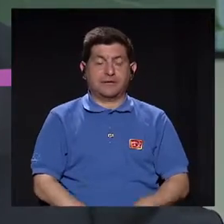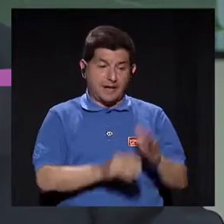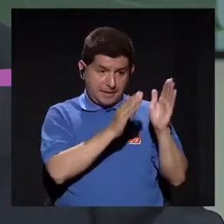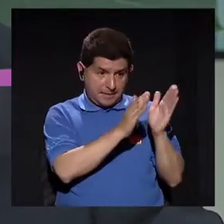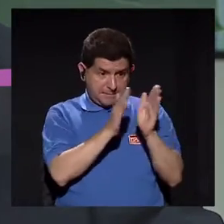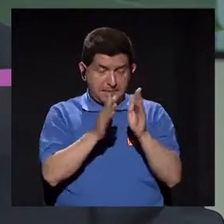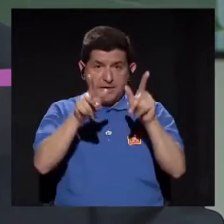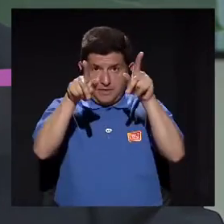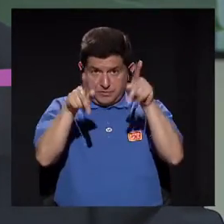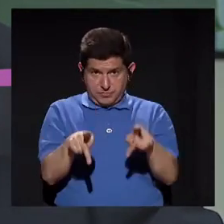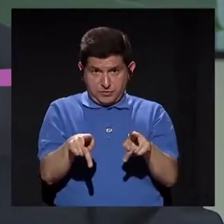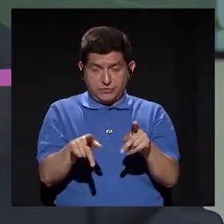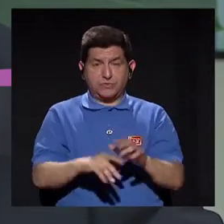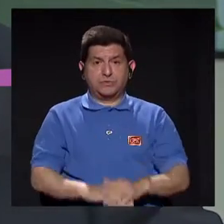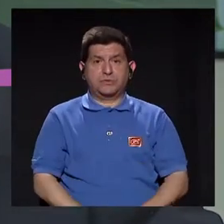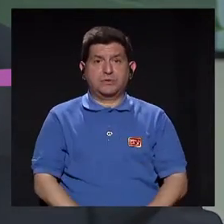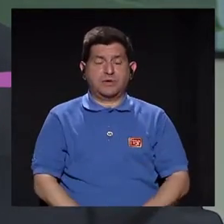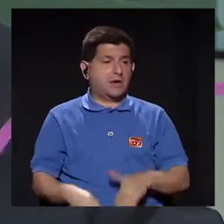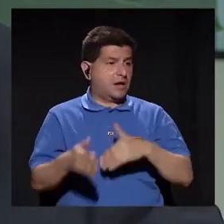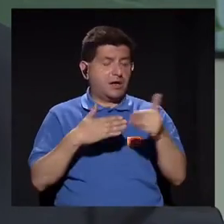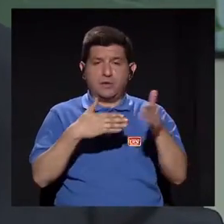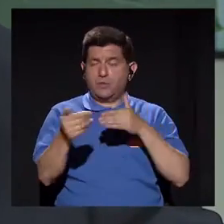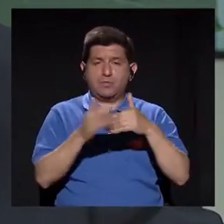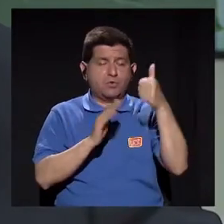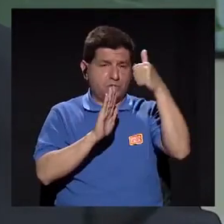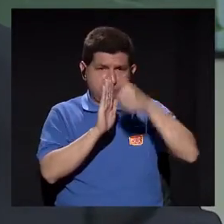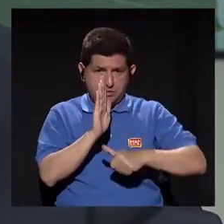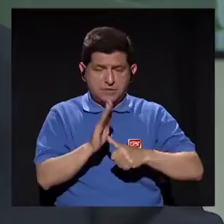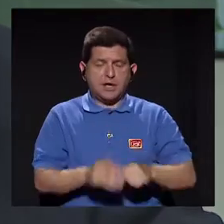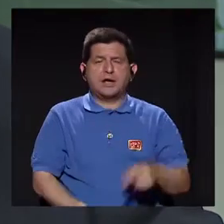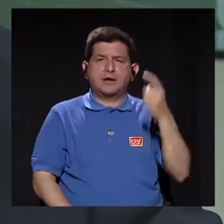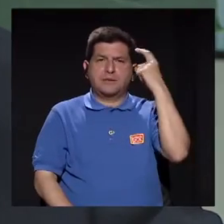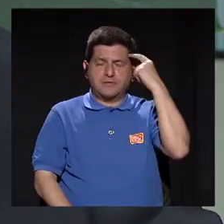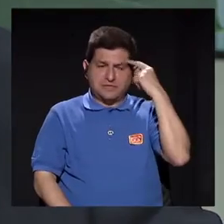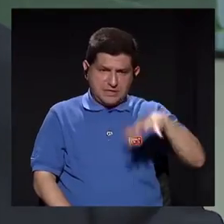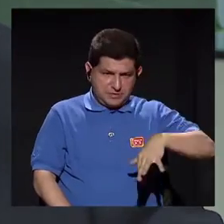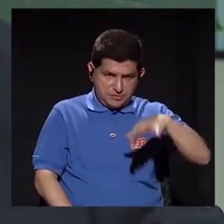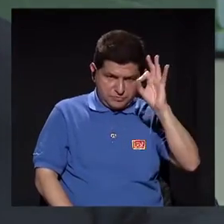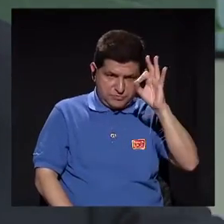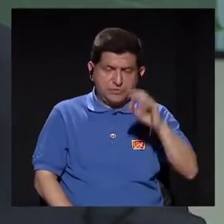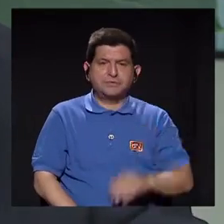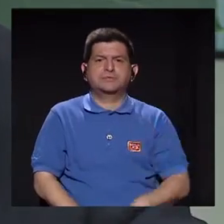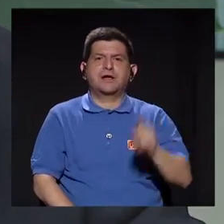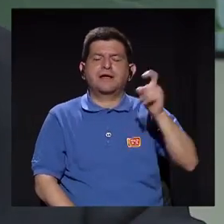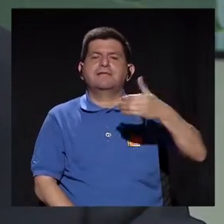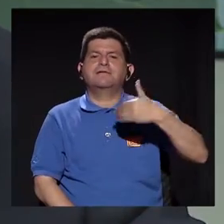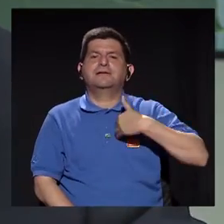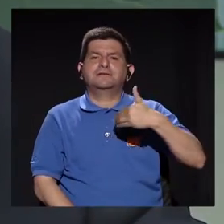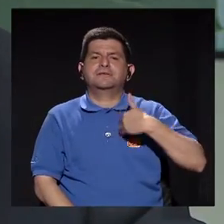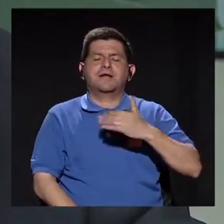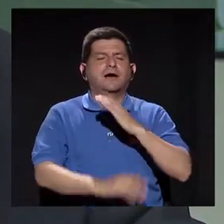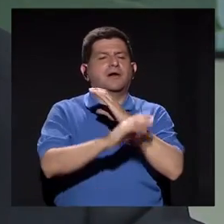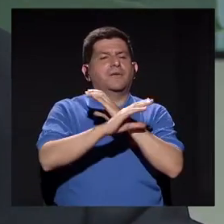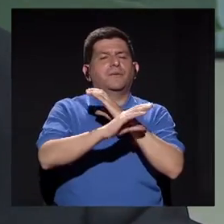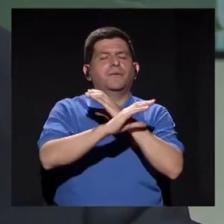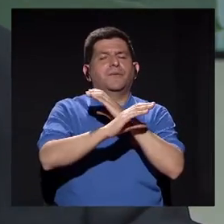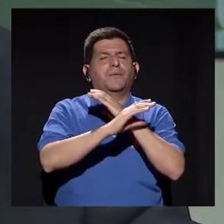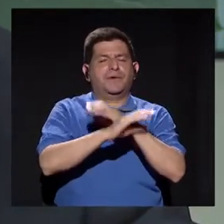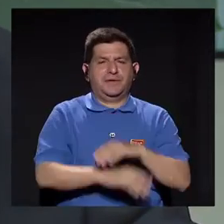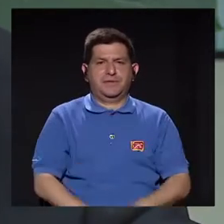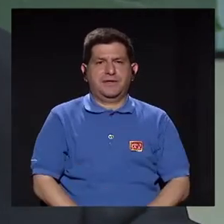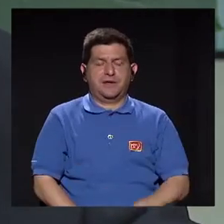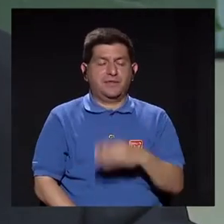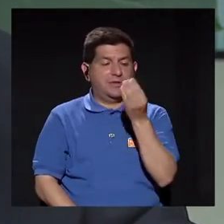La preparación del paciente para cualquier cirugía desde el punto de vista electivo debe tener un cuidado